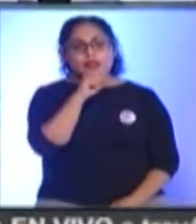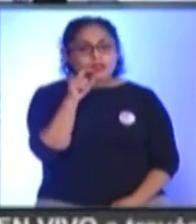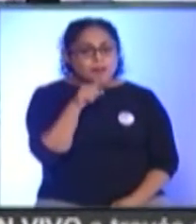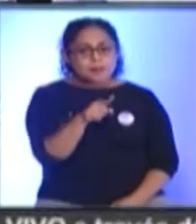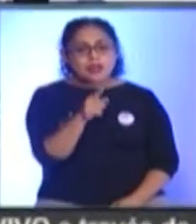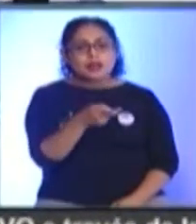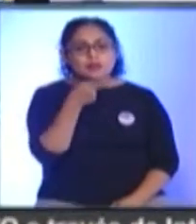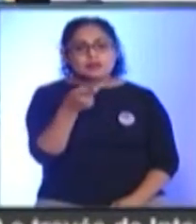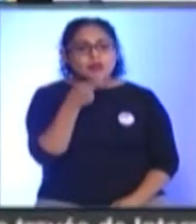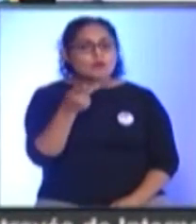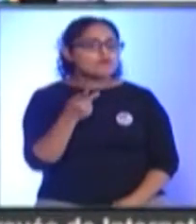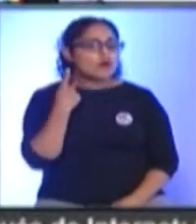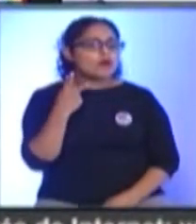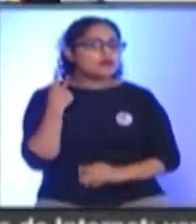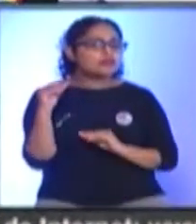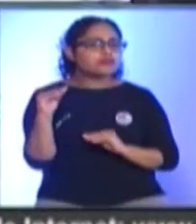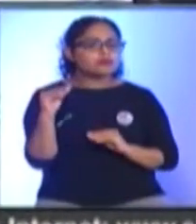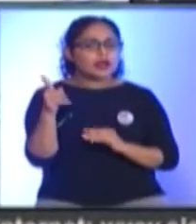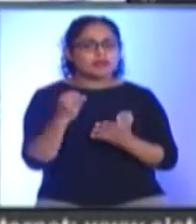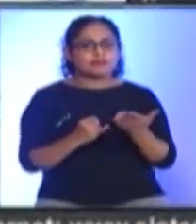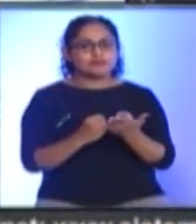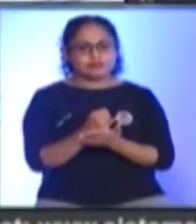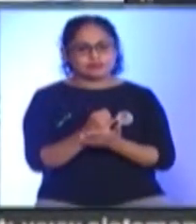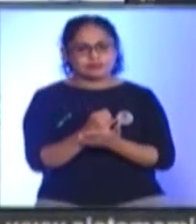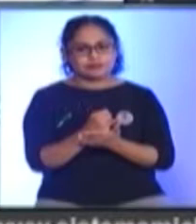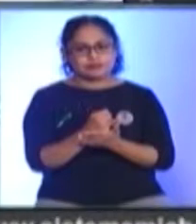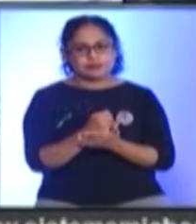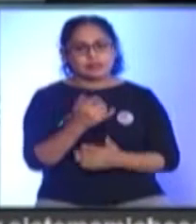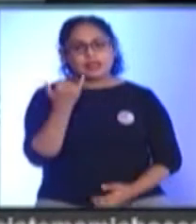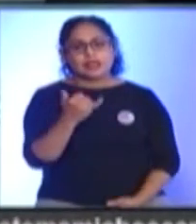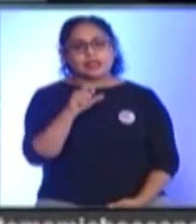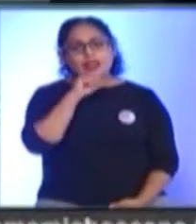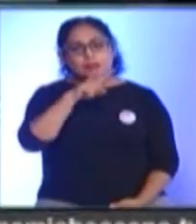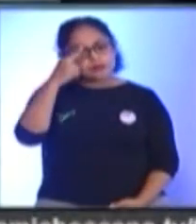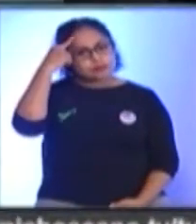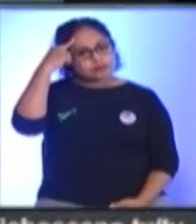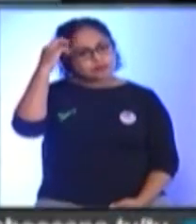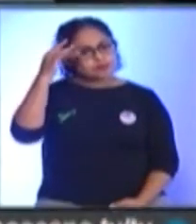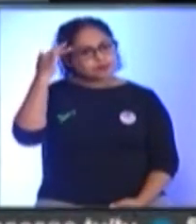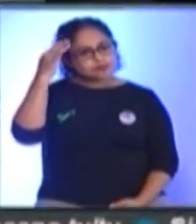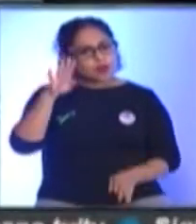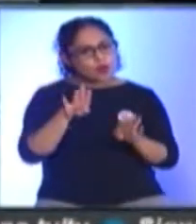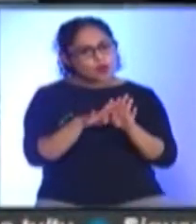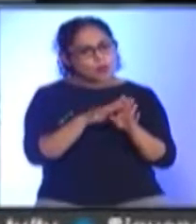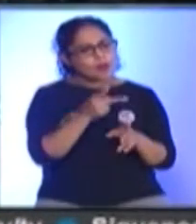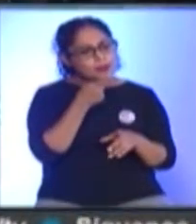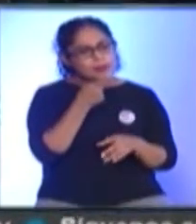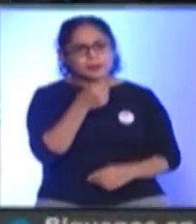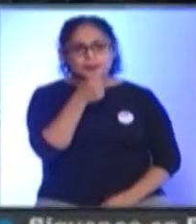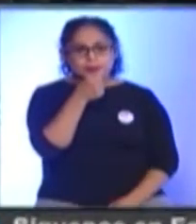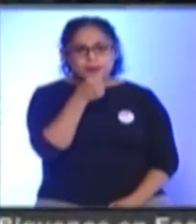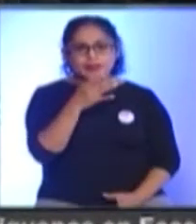declaraciones De los Políticos Que toman Las decisiones En nuestro Entorno Y las Reflexiones De nuestros Conductores Comentaristas Y